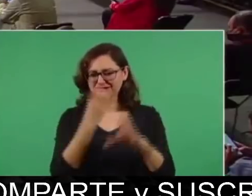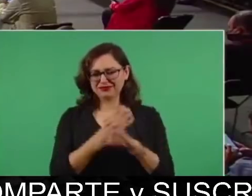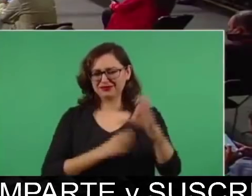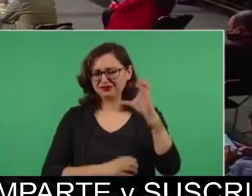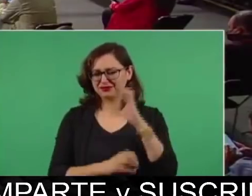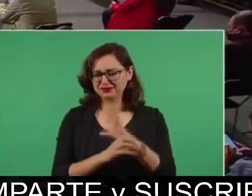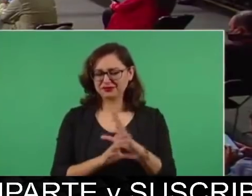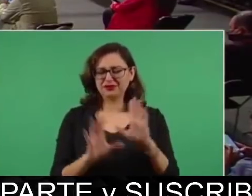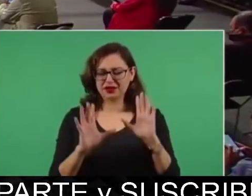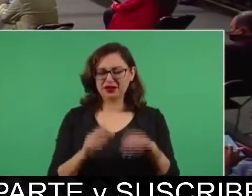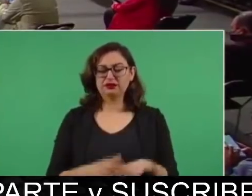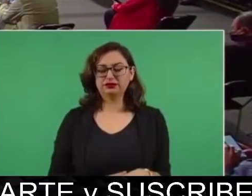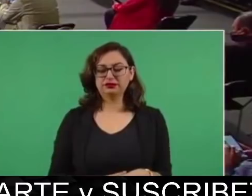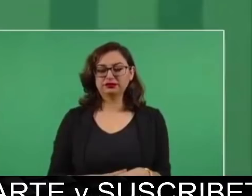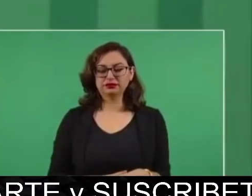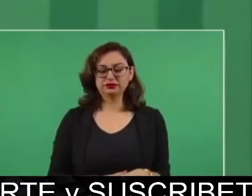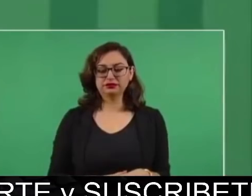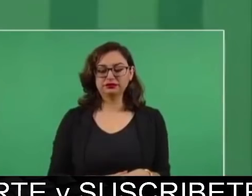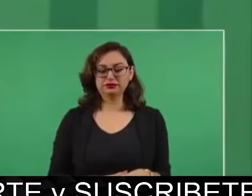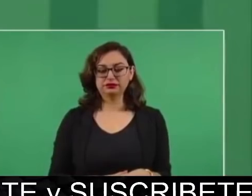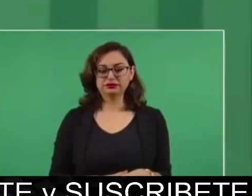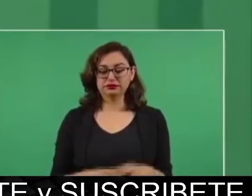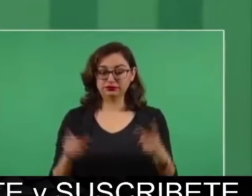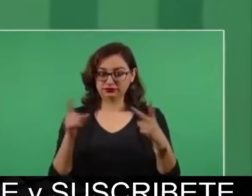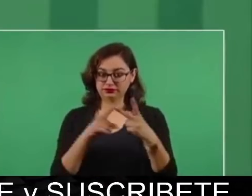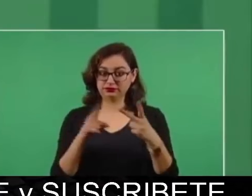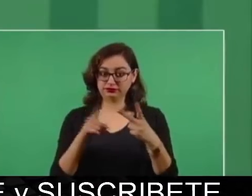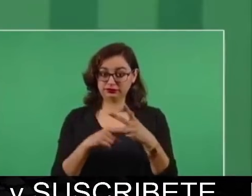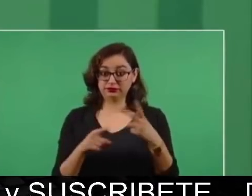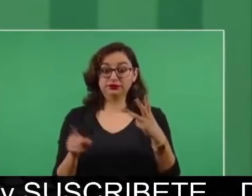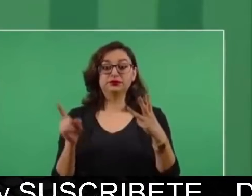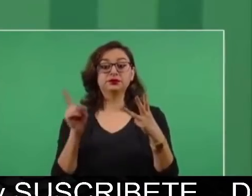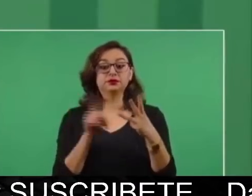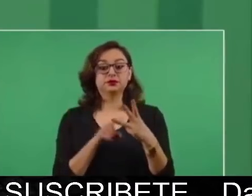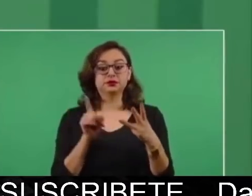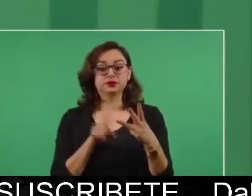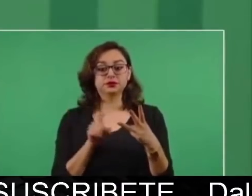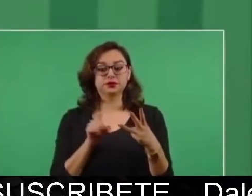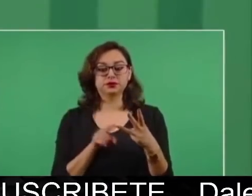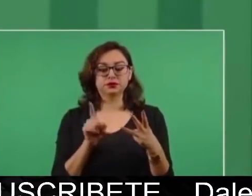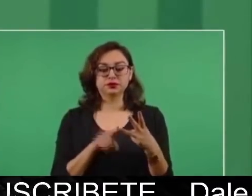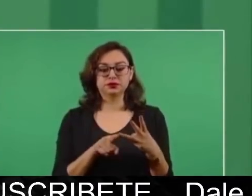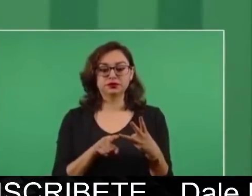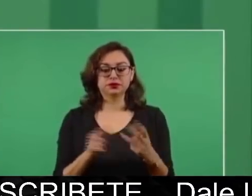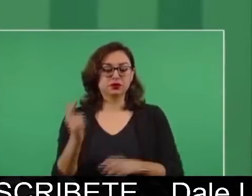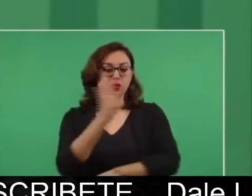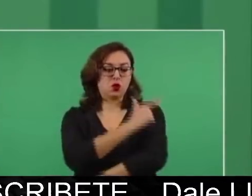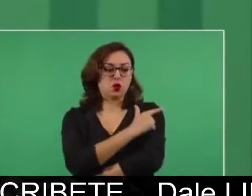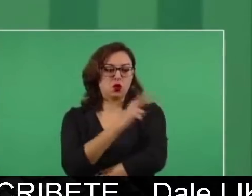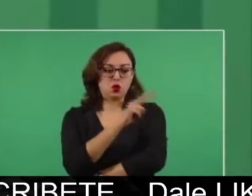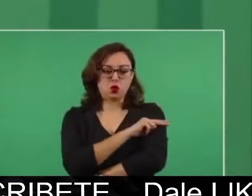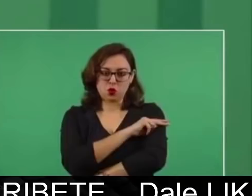Entonces, esa es la segunda. Y la tercera, la Guardia Nacional,